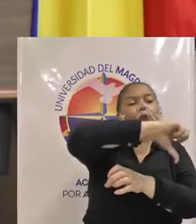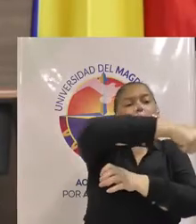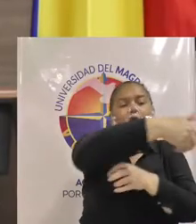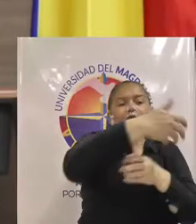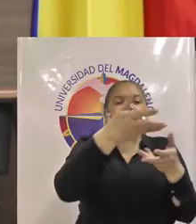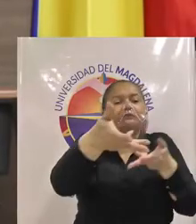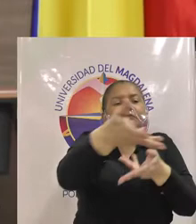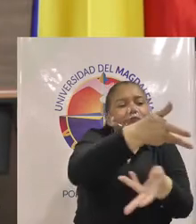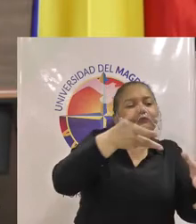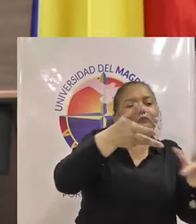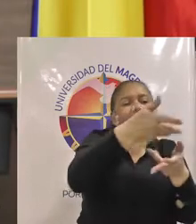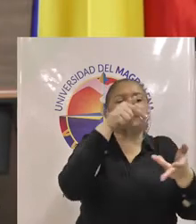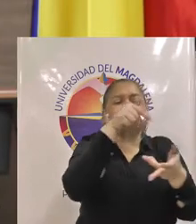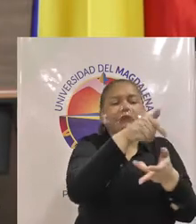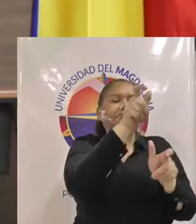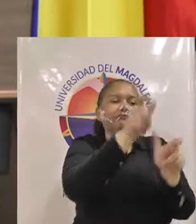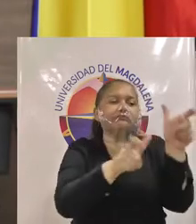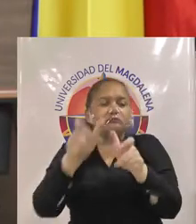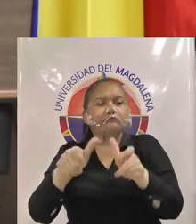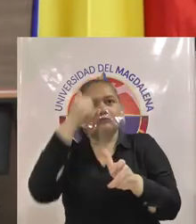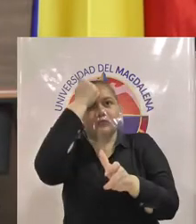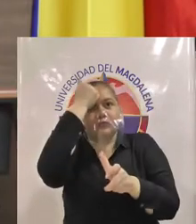docentes y estudiantes?